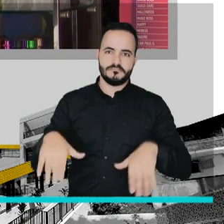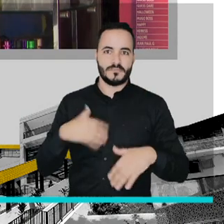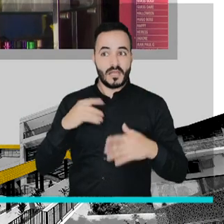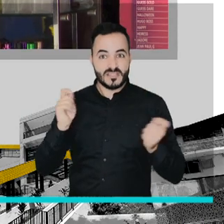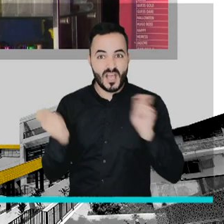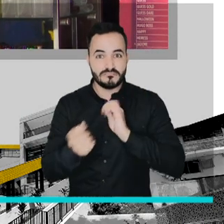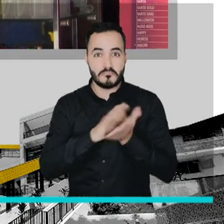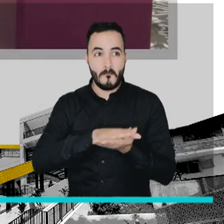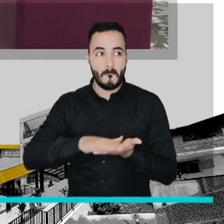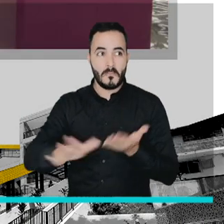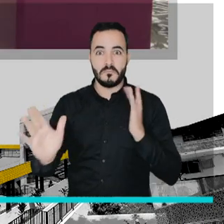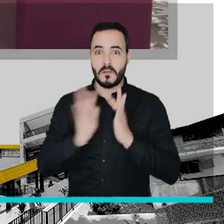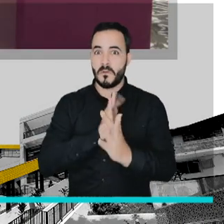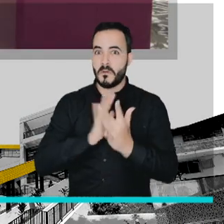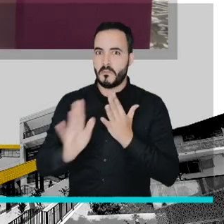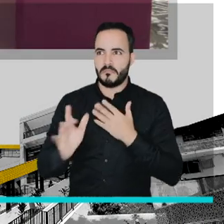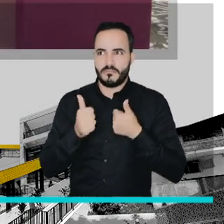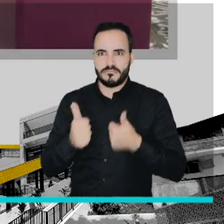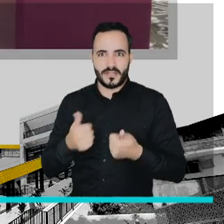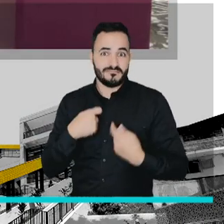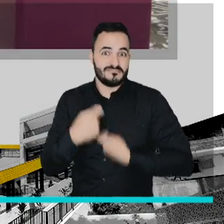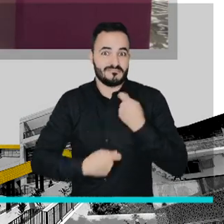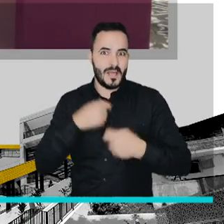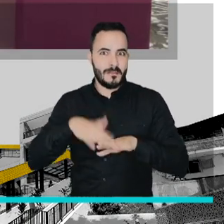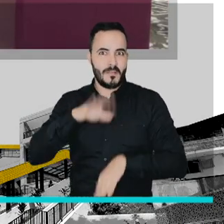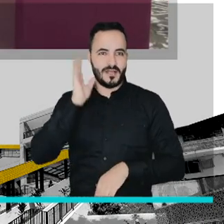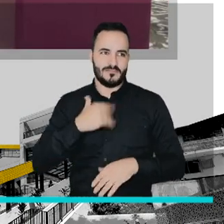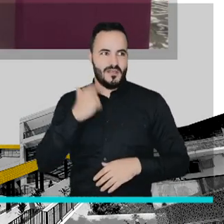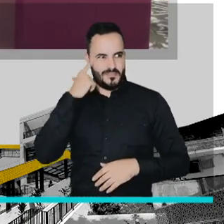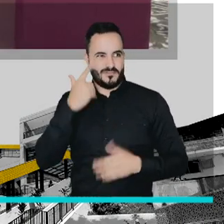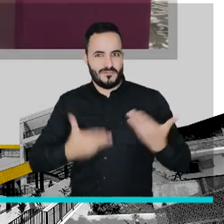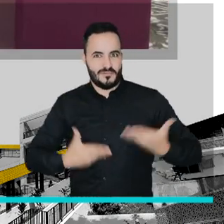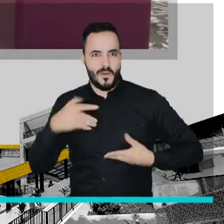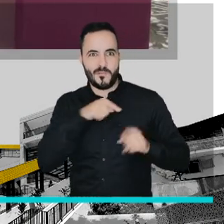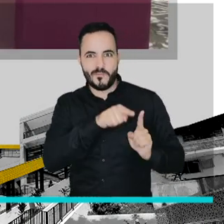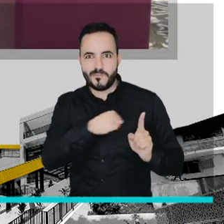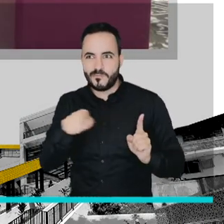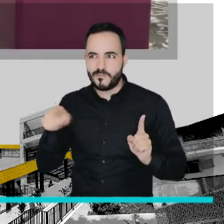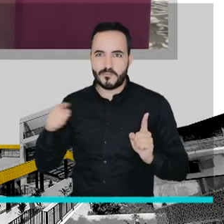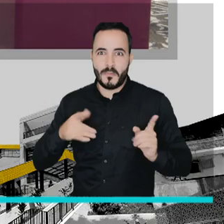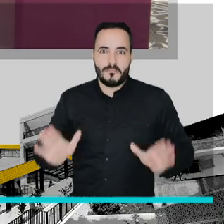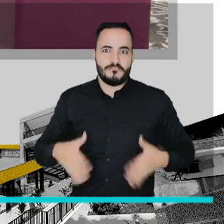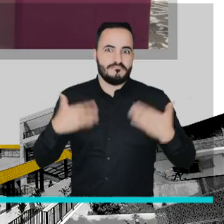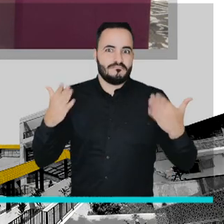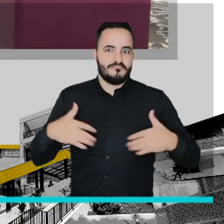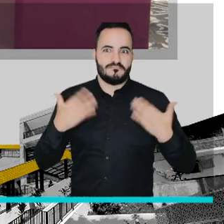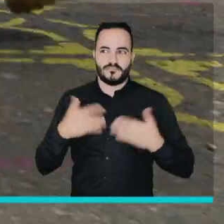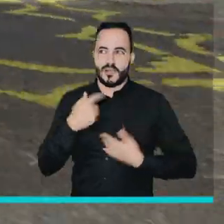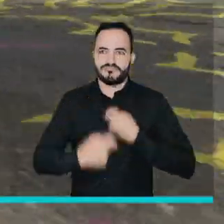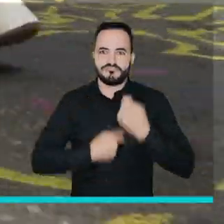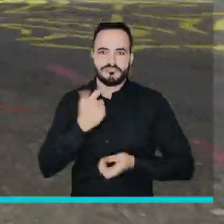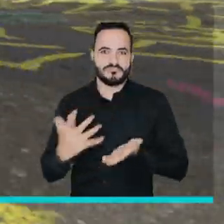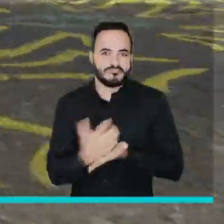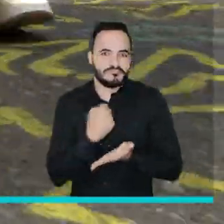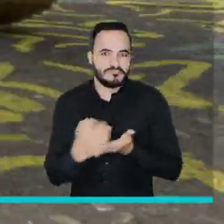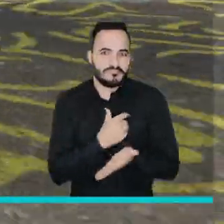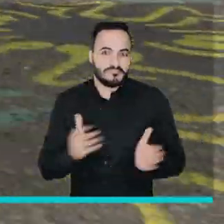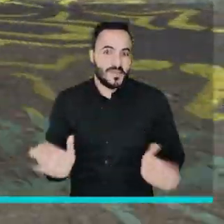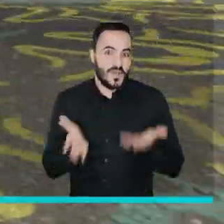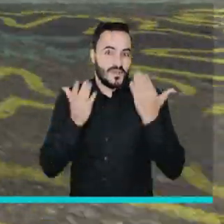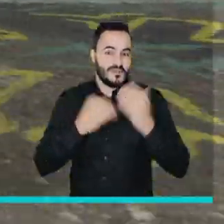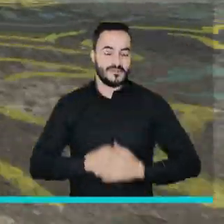es una zona muy comercial que creo que también le conviene a los comerciantes del sector para mejorar sus